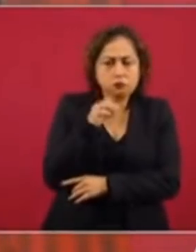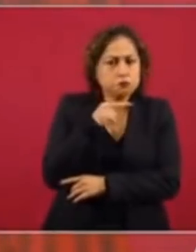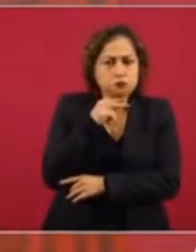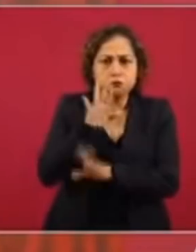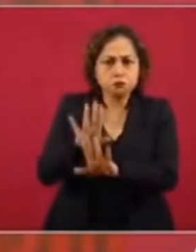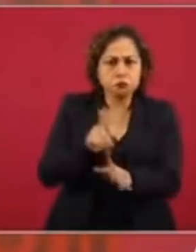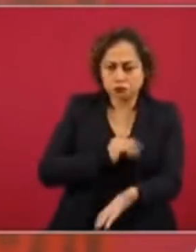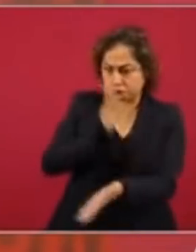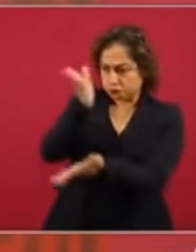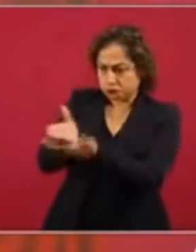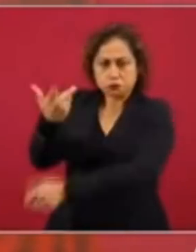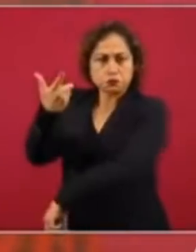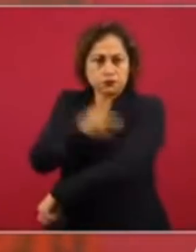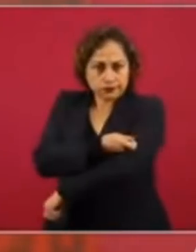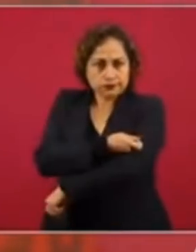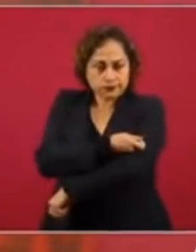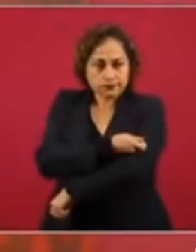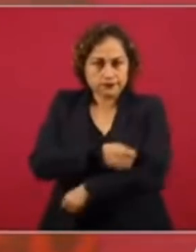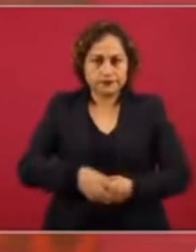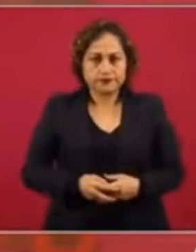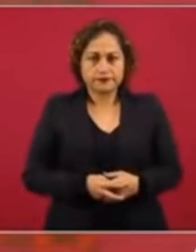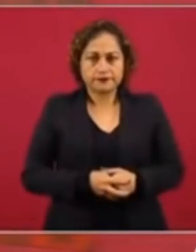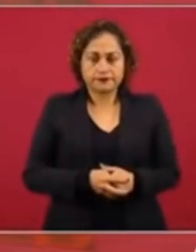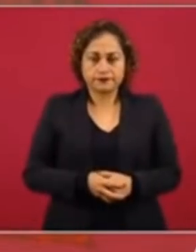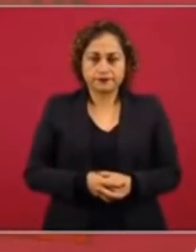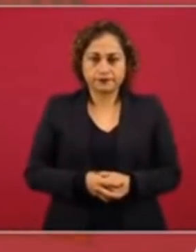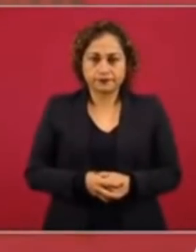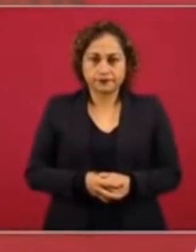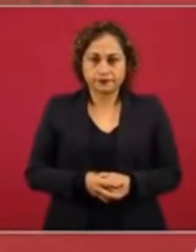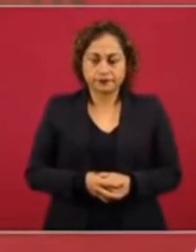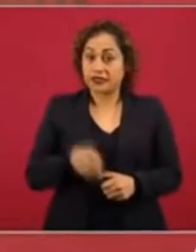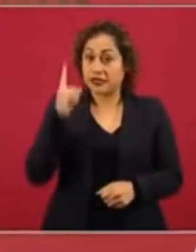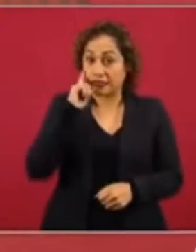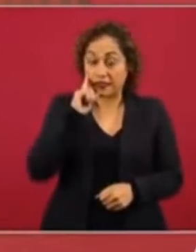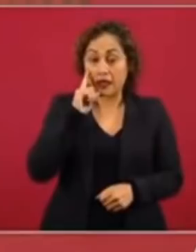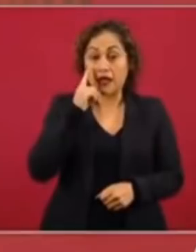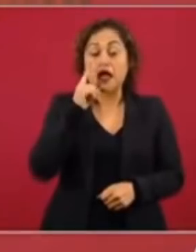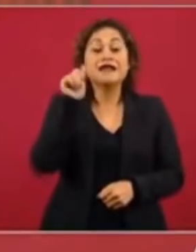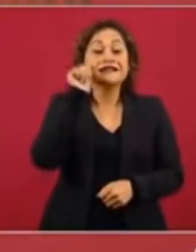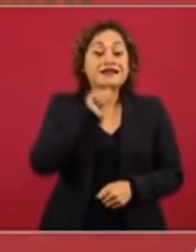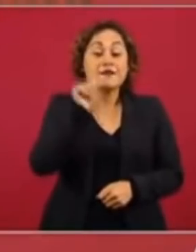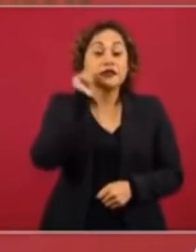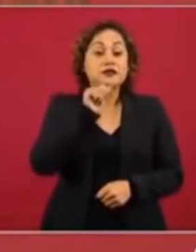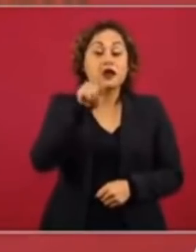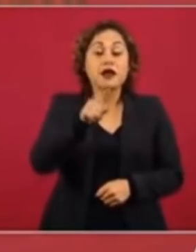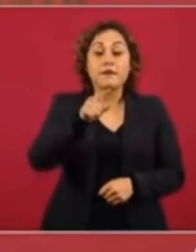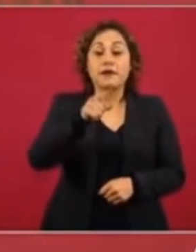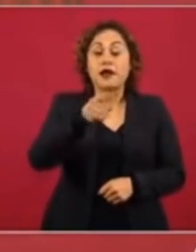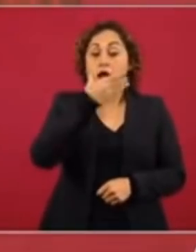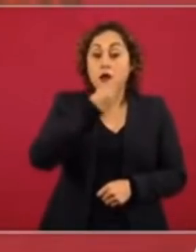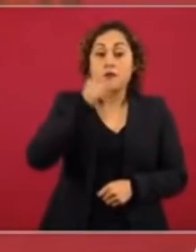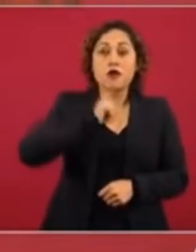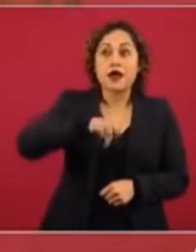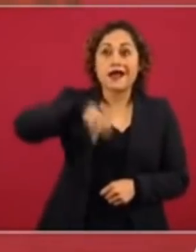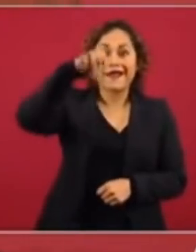Se va a empezar de los de más edad hacia abajo. Ese es el segundo grupo.